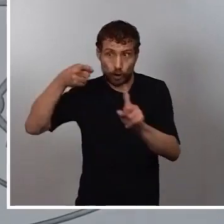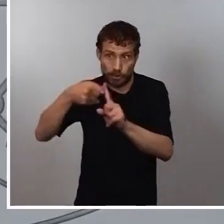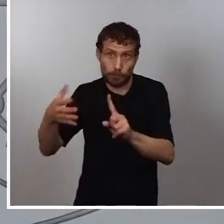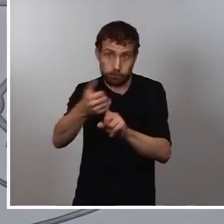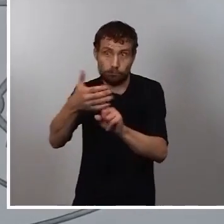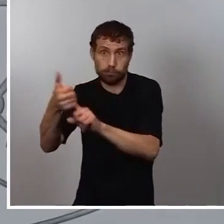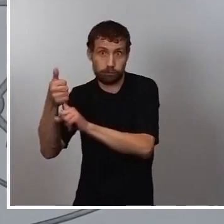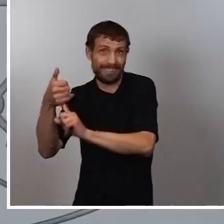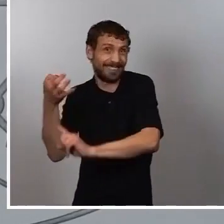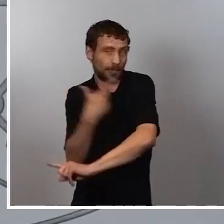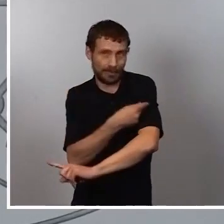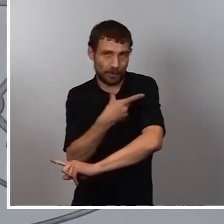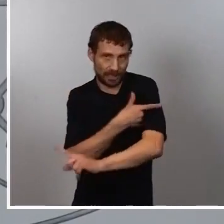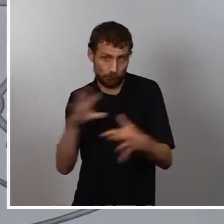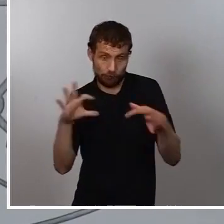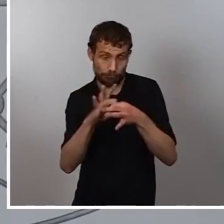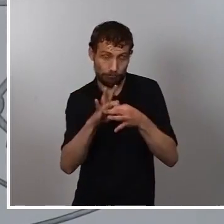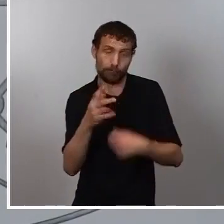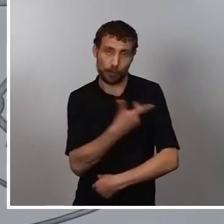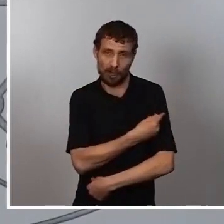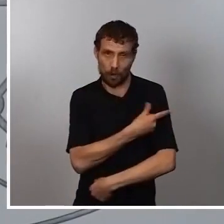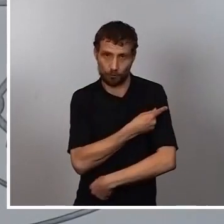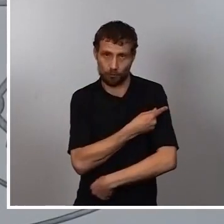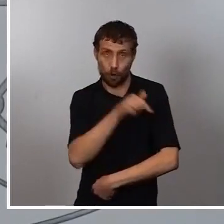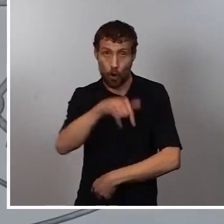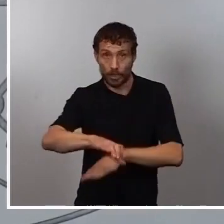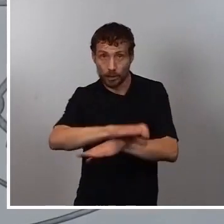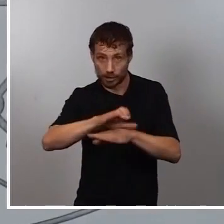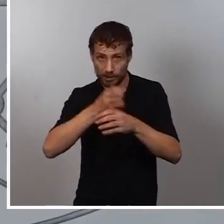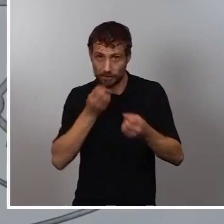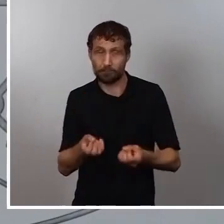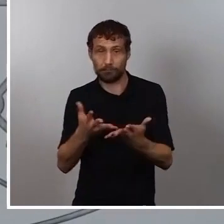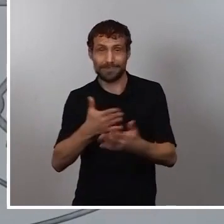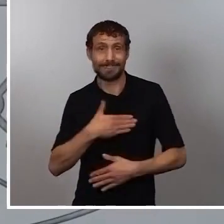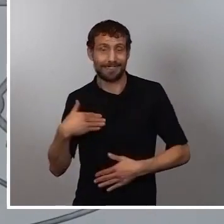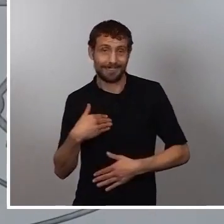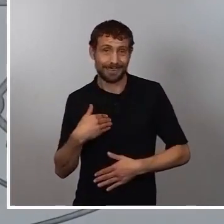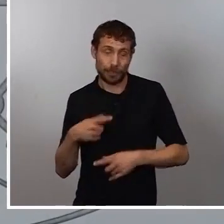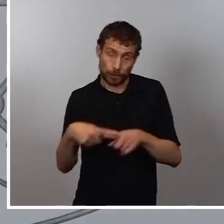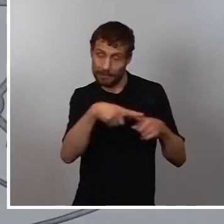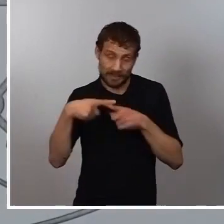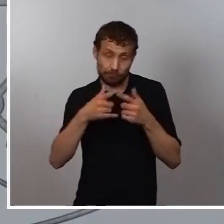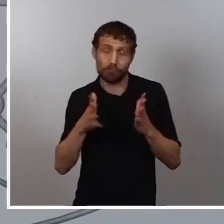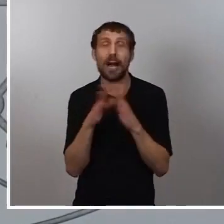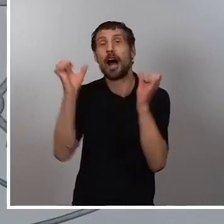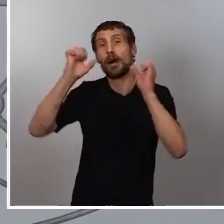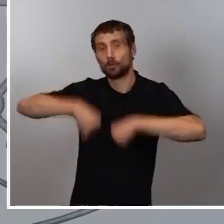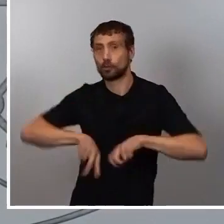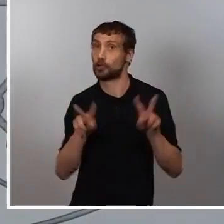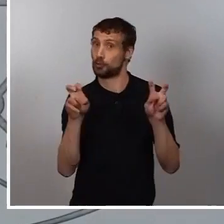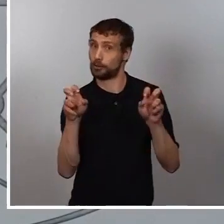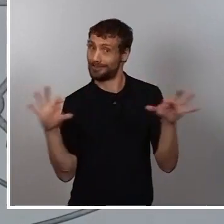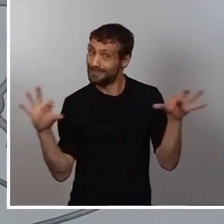En el consejo de hoy quiero compartir que también hemos adoptado un nuevo acuerdo en relación con los aforos para los